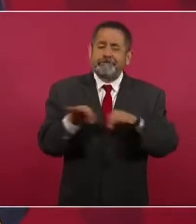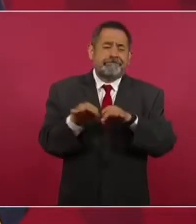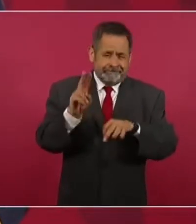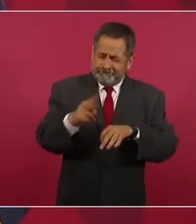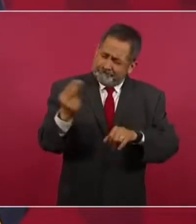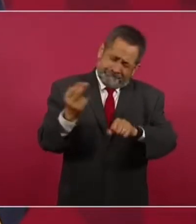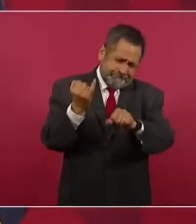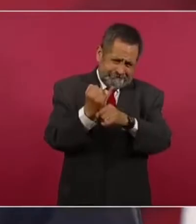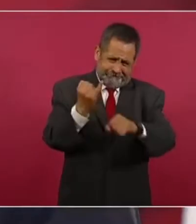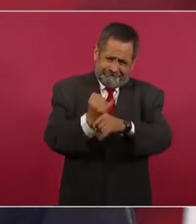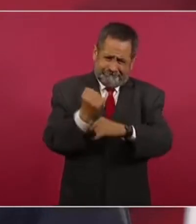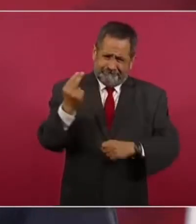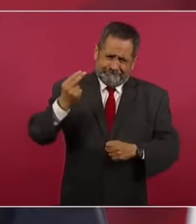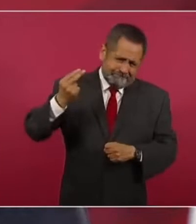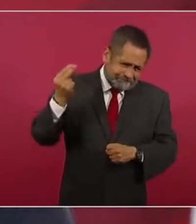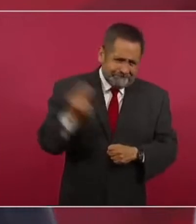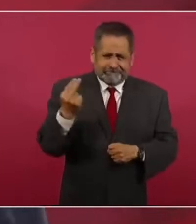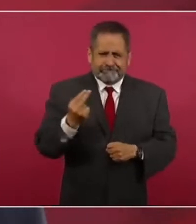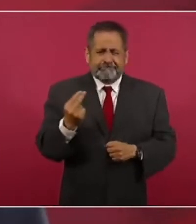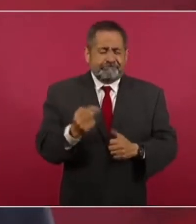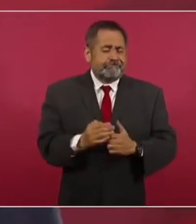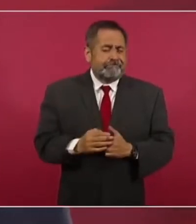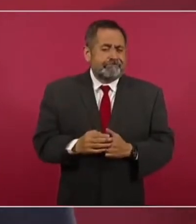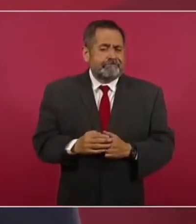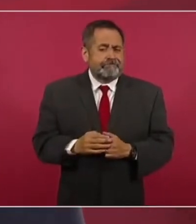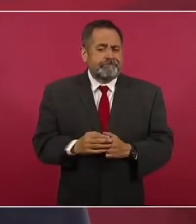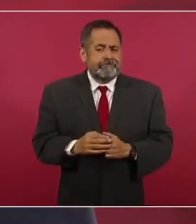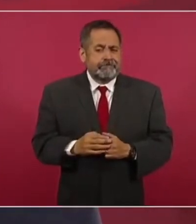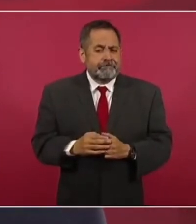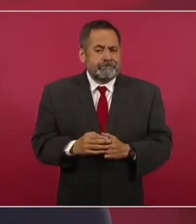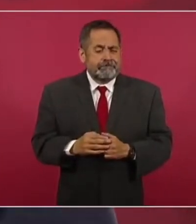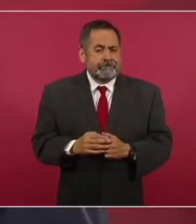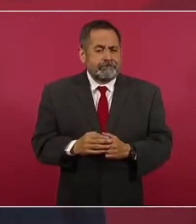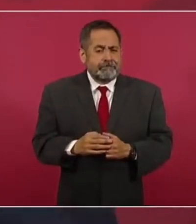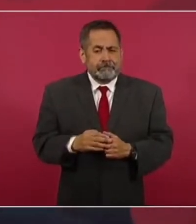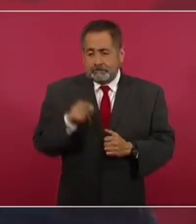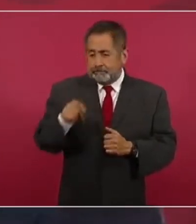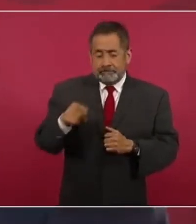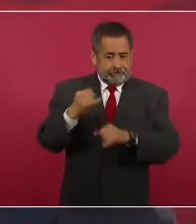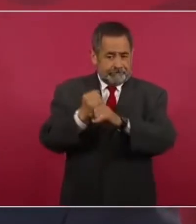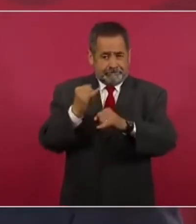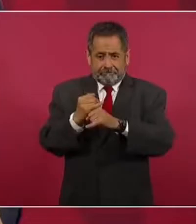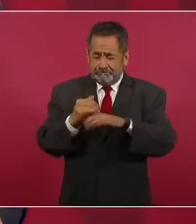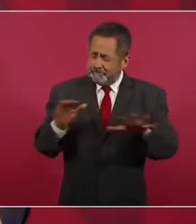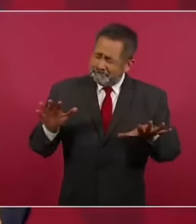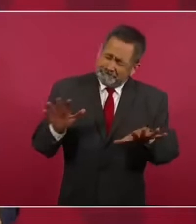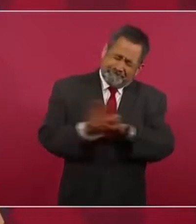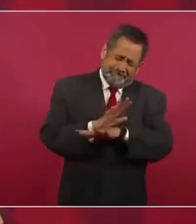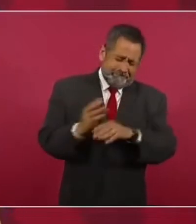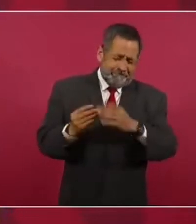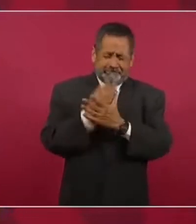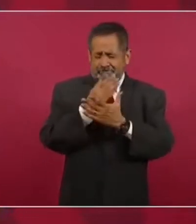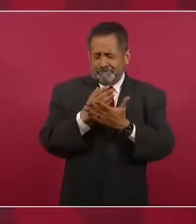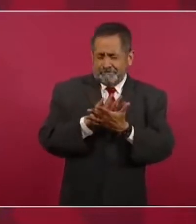es una revolución el que